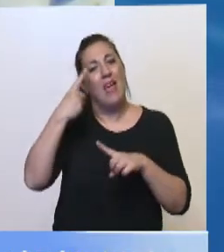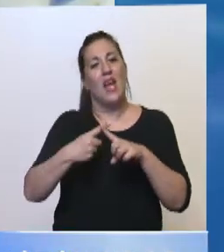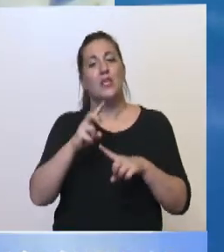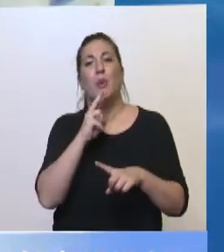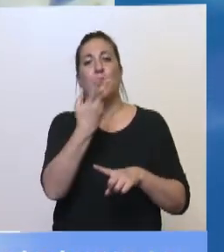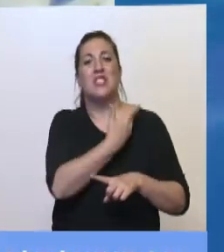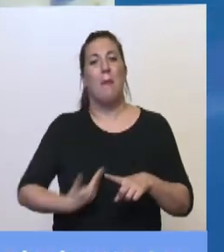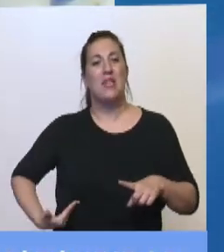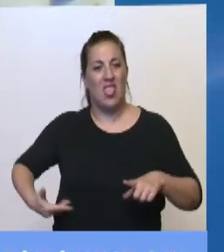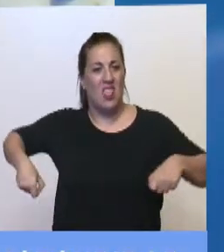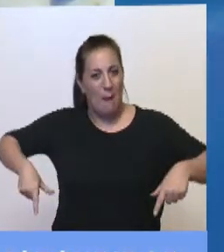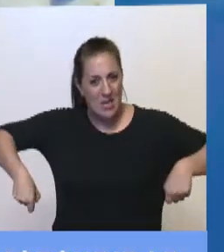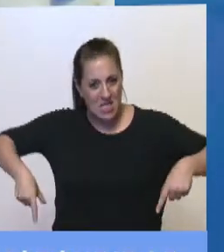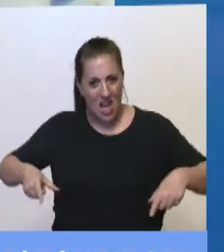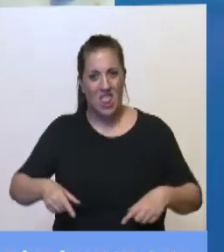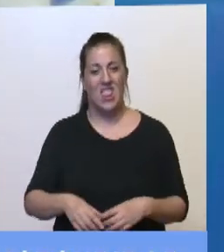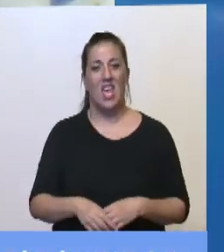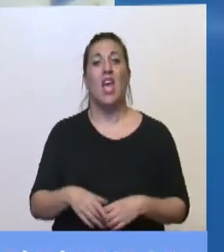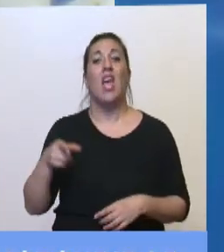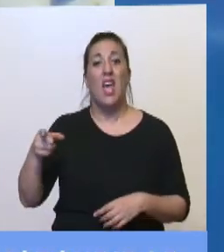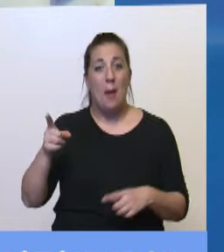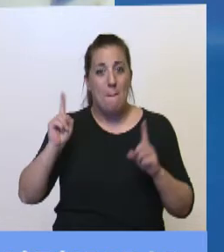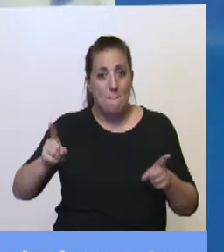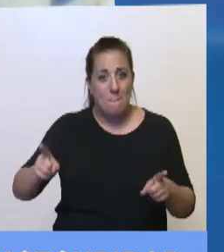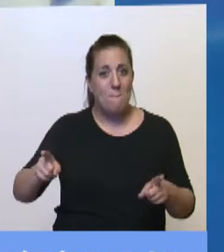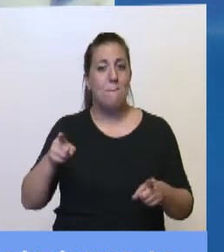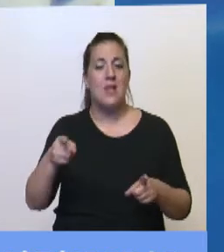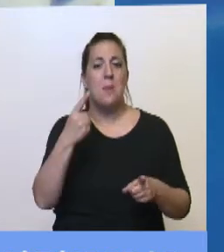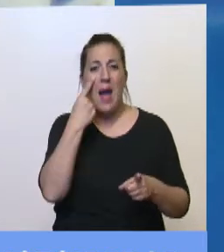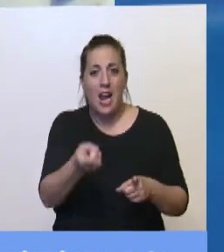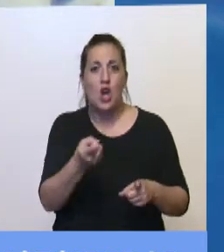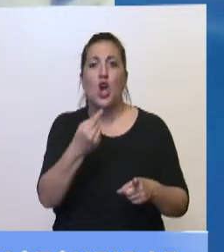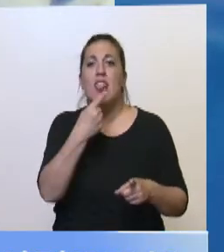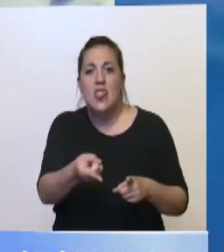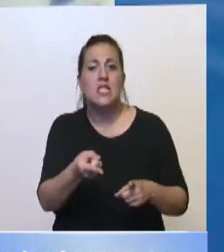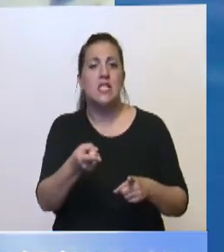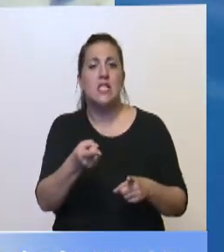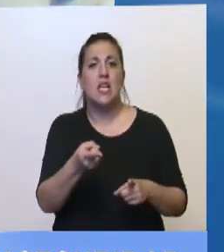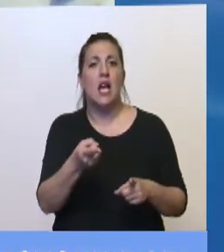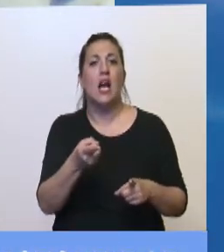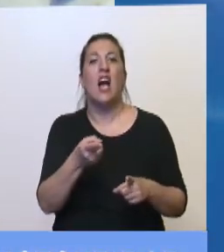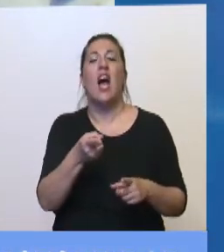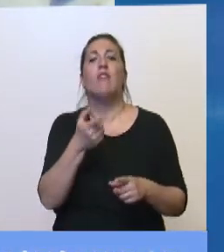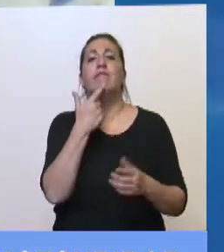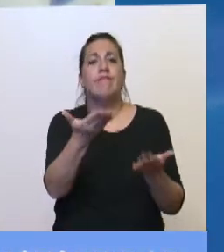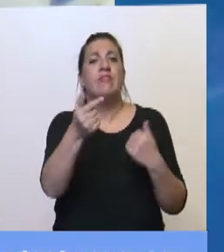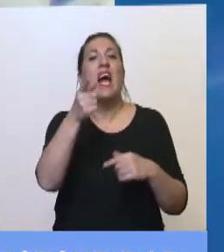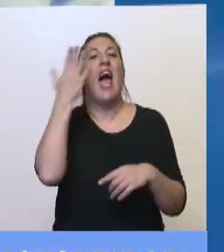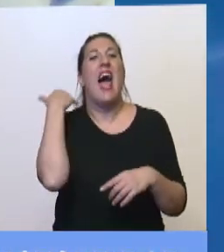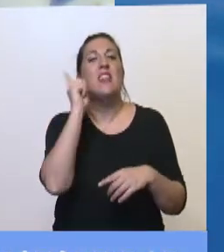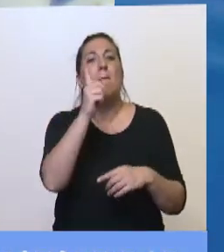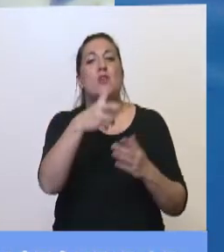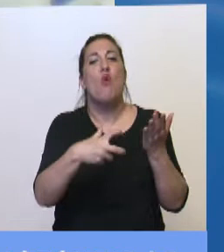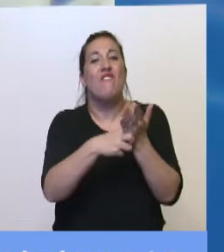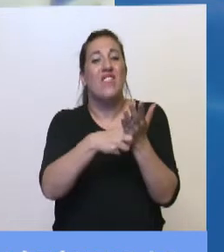Nación, la señora Gabriela Michetti, donde ella reconocía, donde ella decía y le requería a quien fue el fiscal especial de